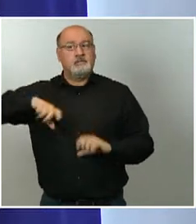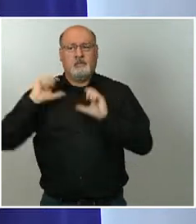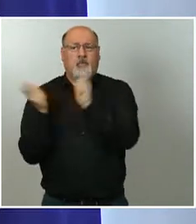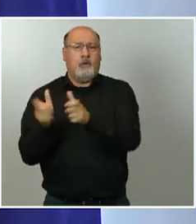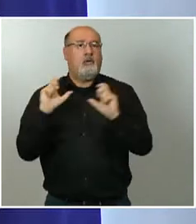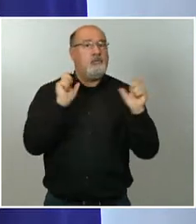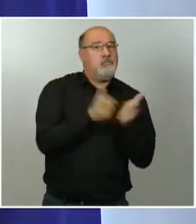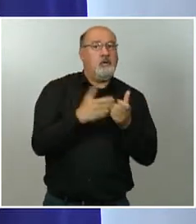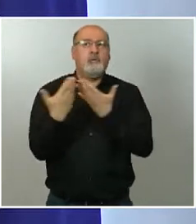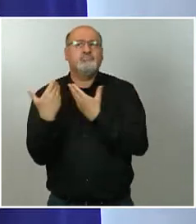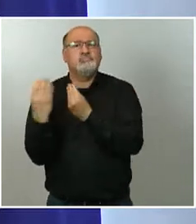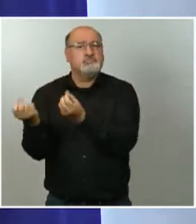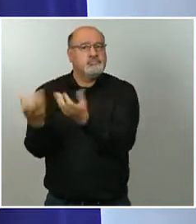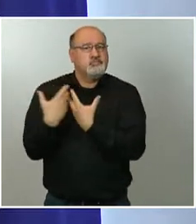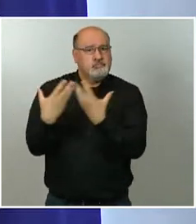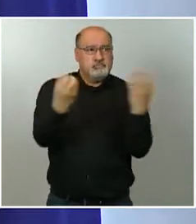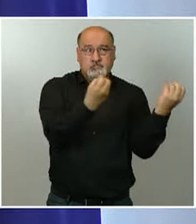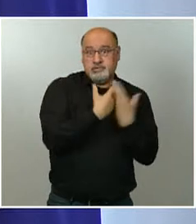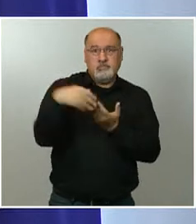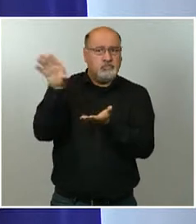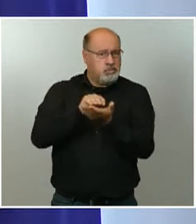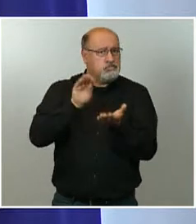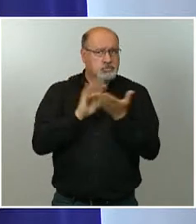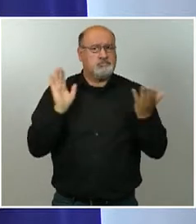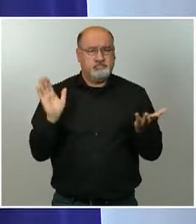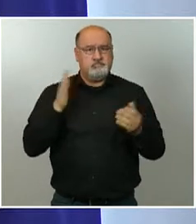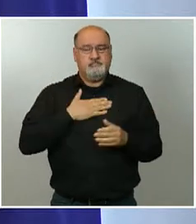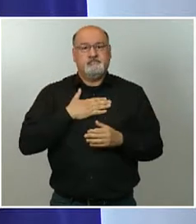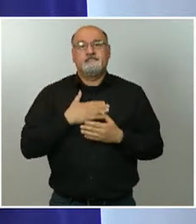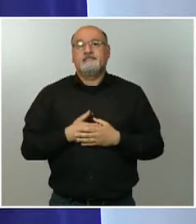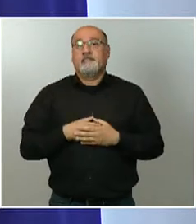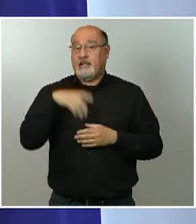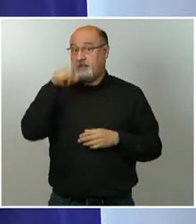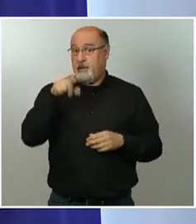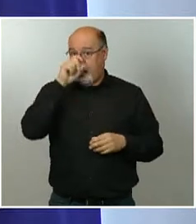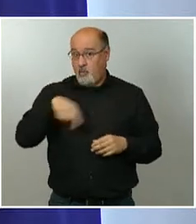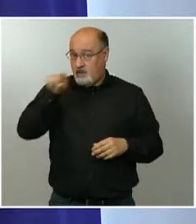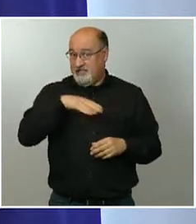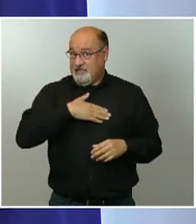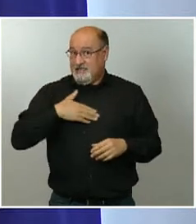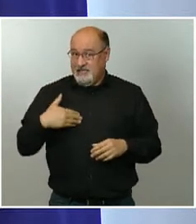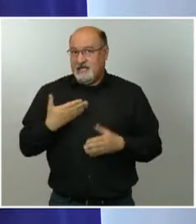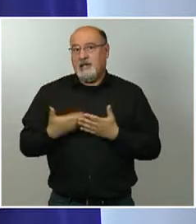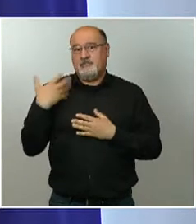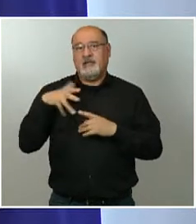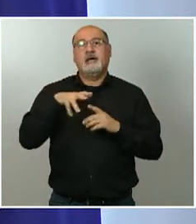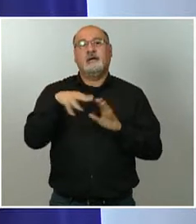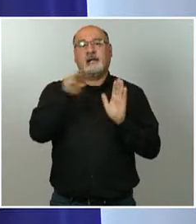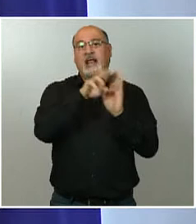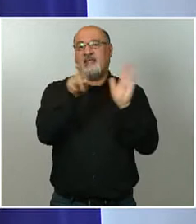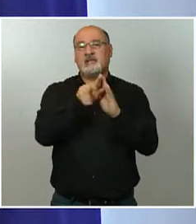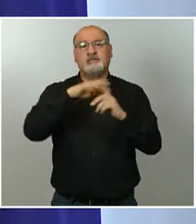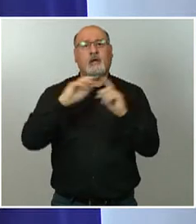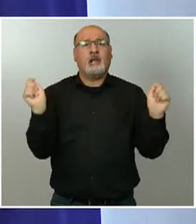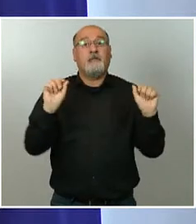sus pretensiones. Quiero también recordar que cuando declaramos el primer estado de alarma que llevó al confinamiento